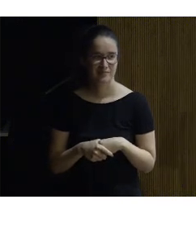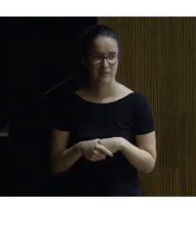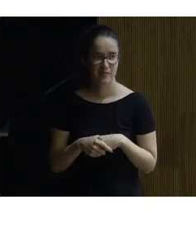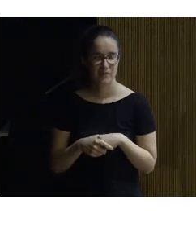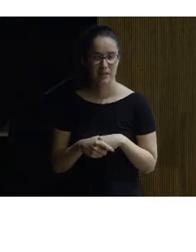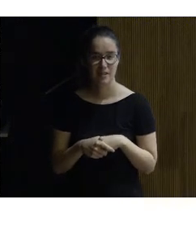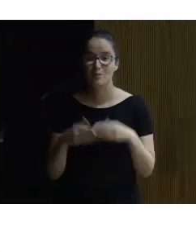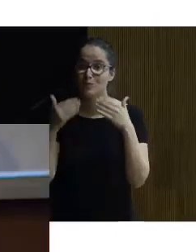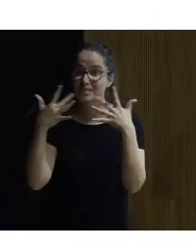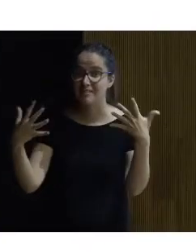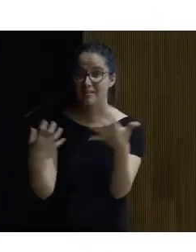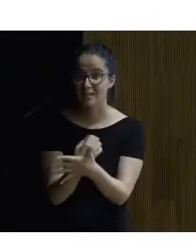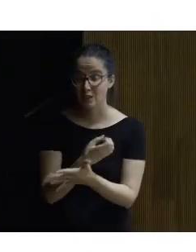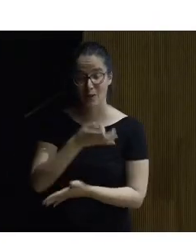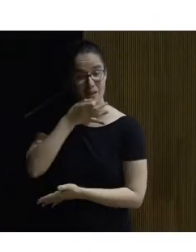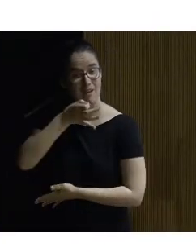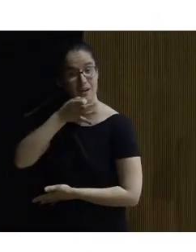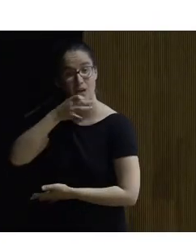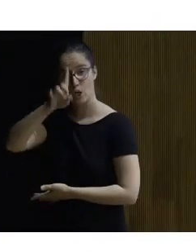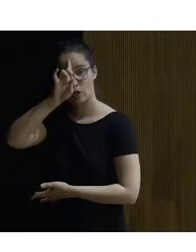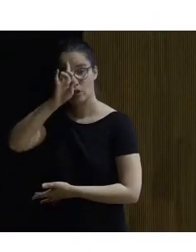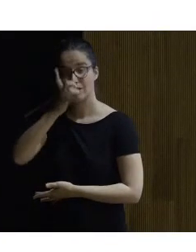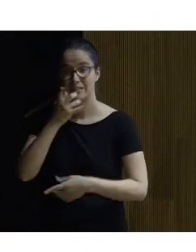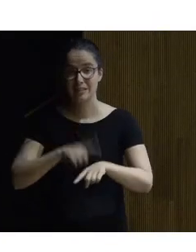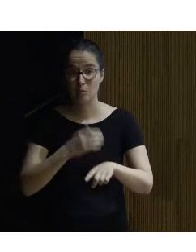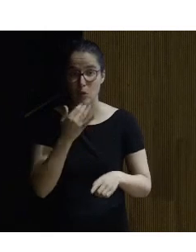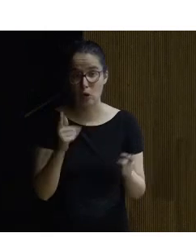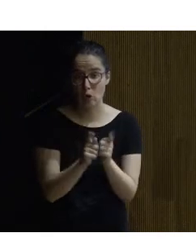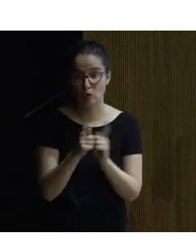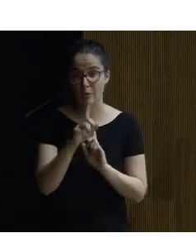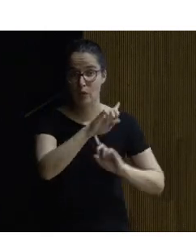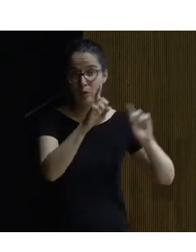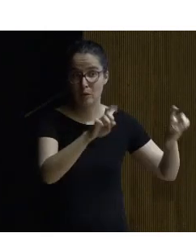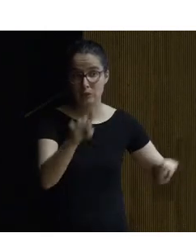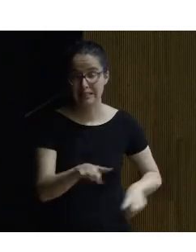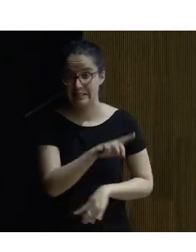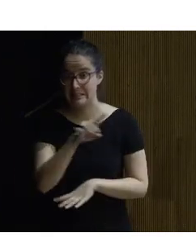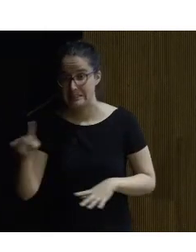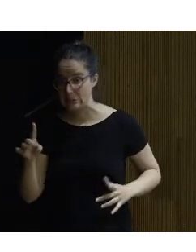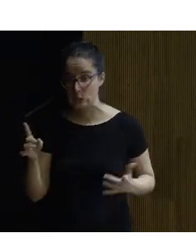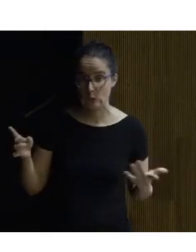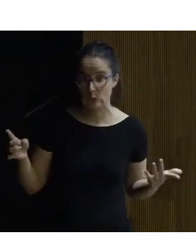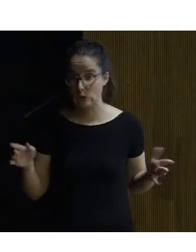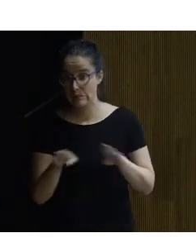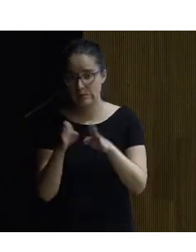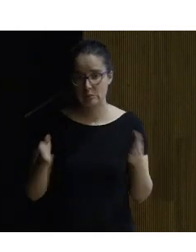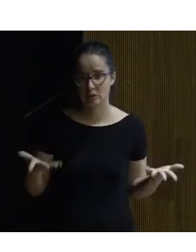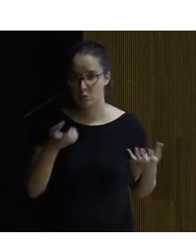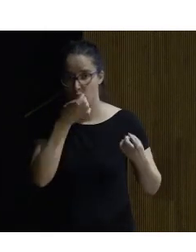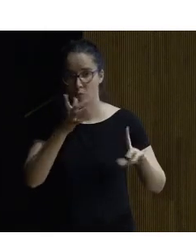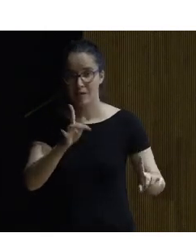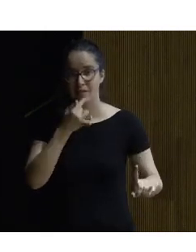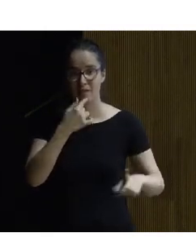muchas gracias a todos los ponentes no sé si queda algo de tiempo para hacer alguna pregunta ya que tenemos esta mesa bueno me